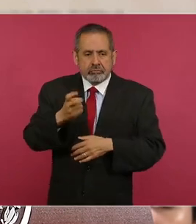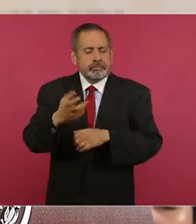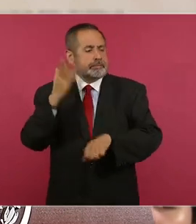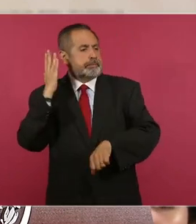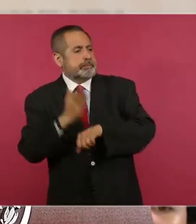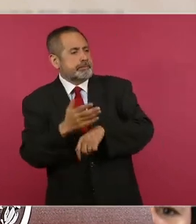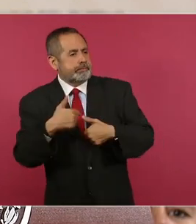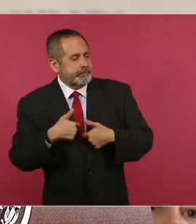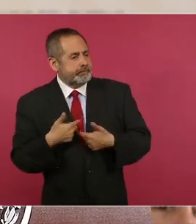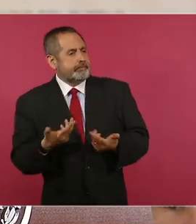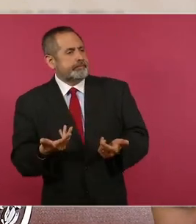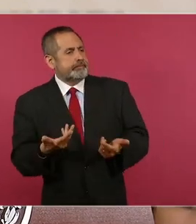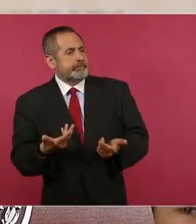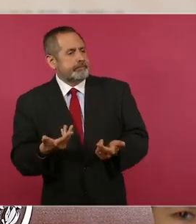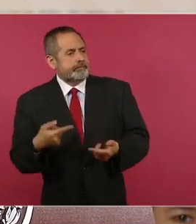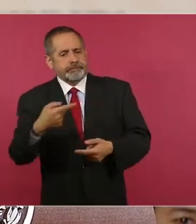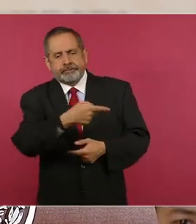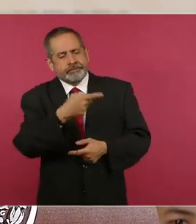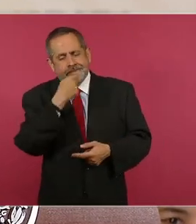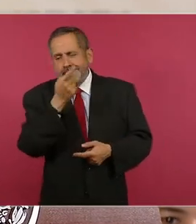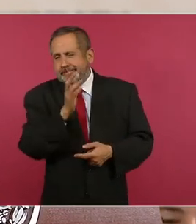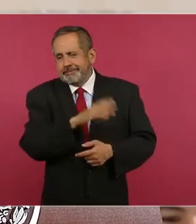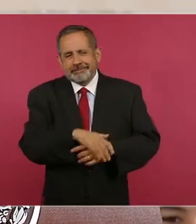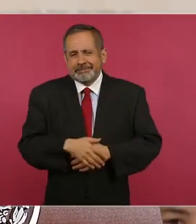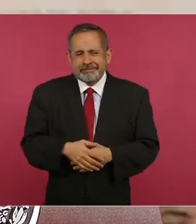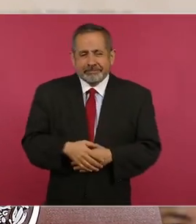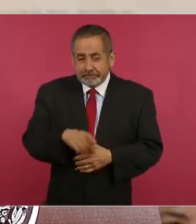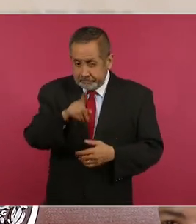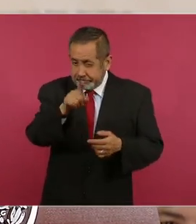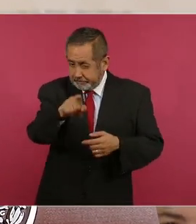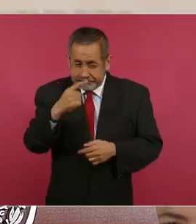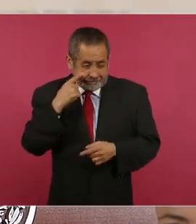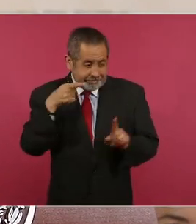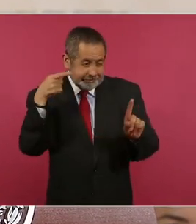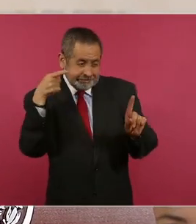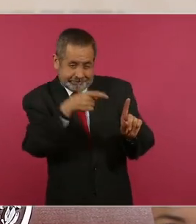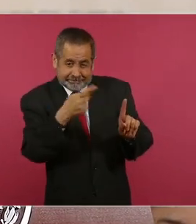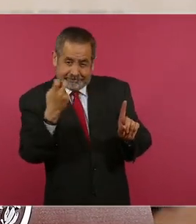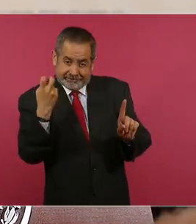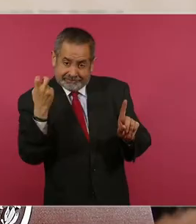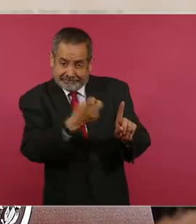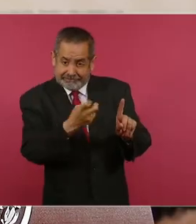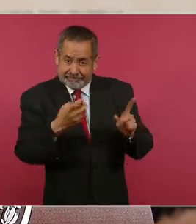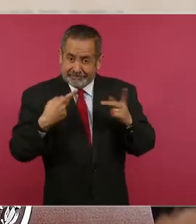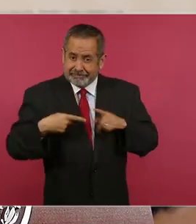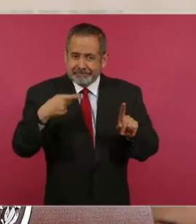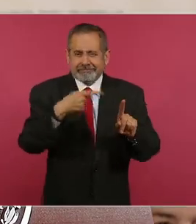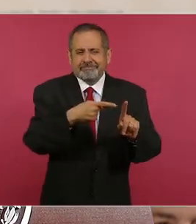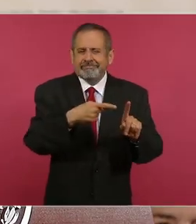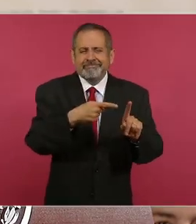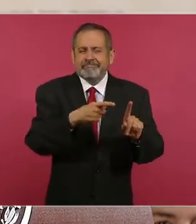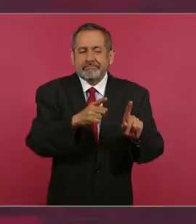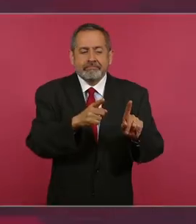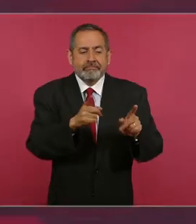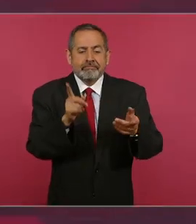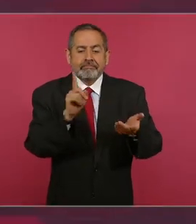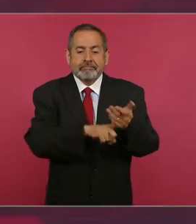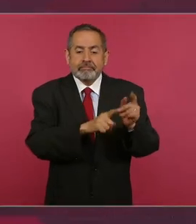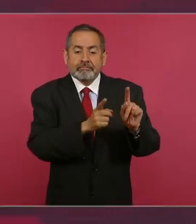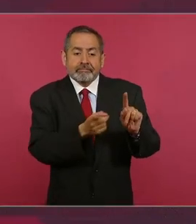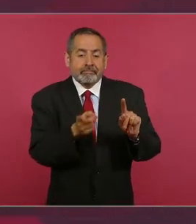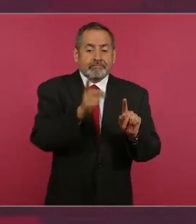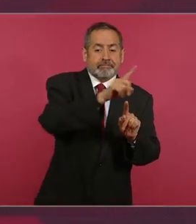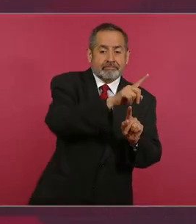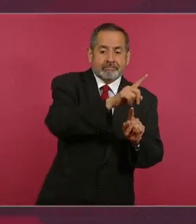pero no es esa persona, nada más, son sus jefes, nada más que como siempre